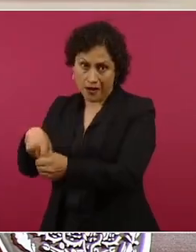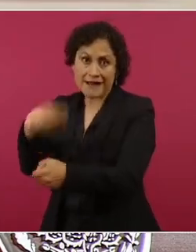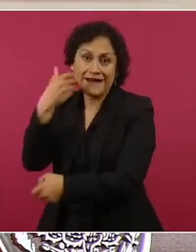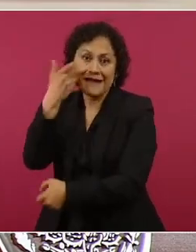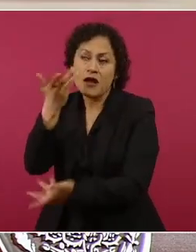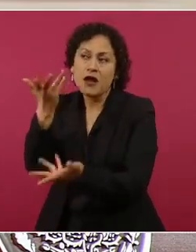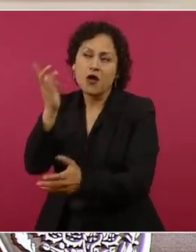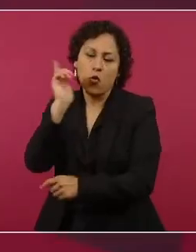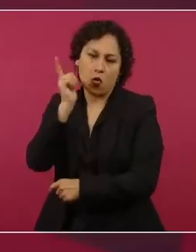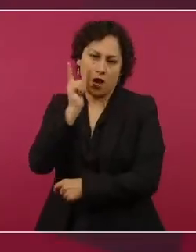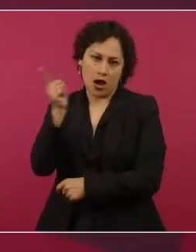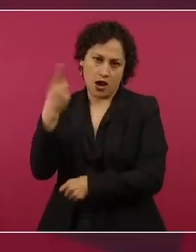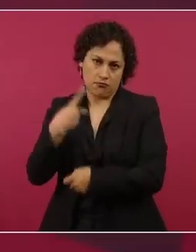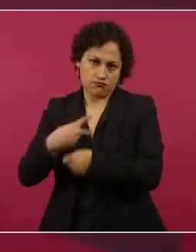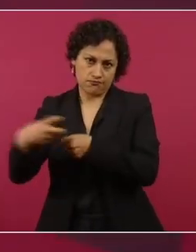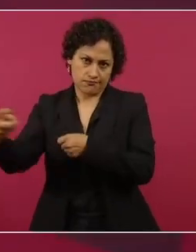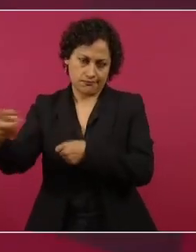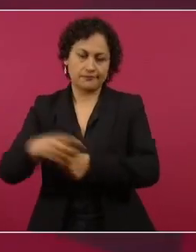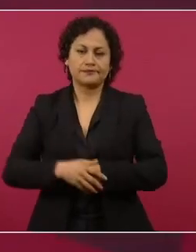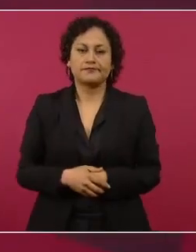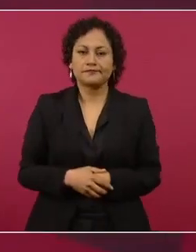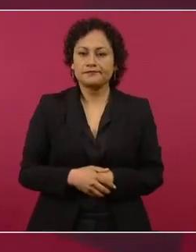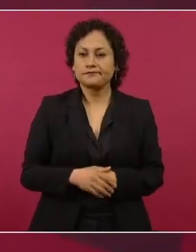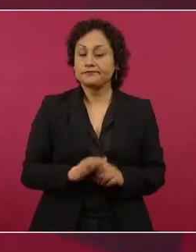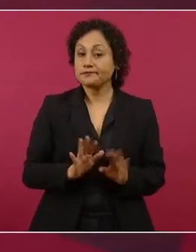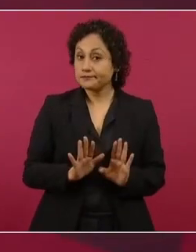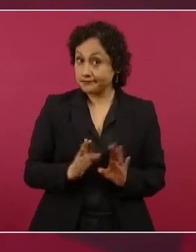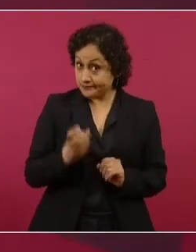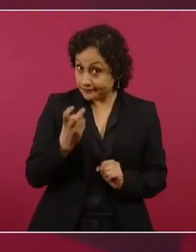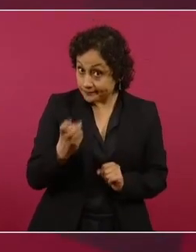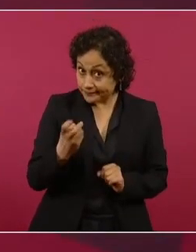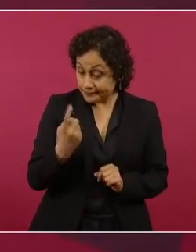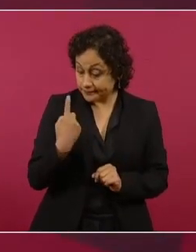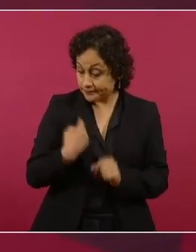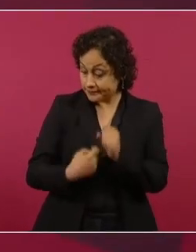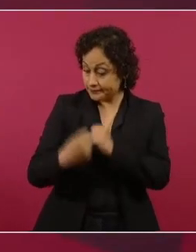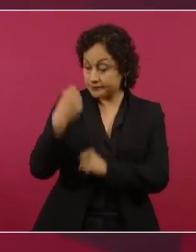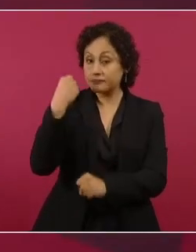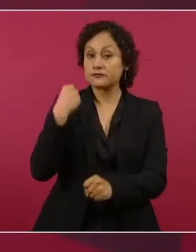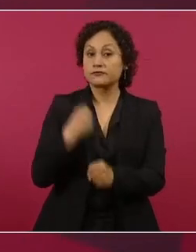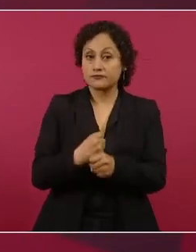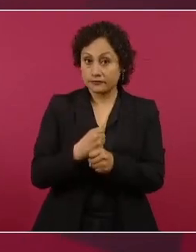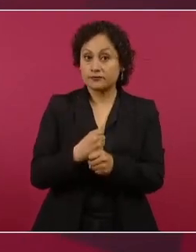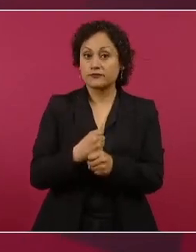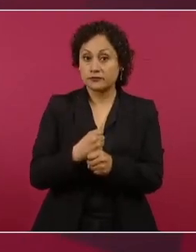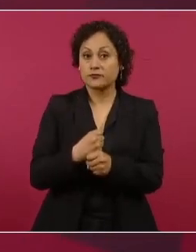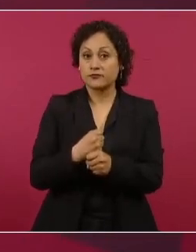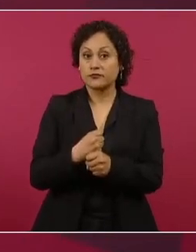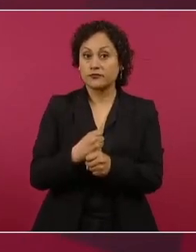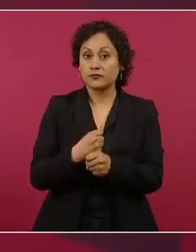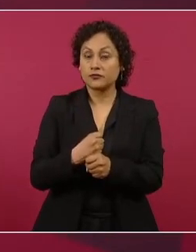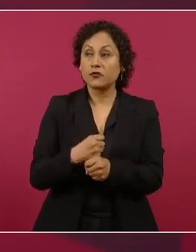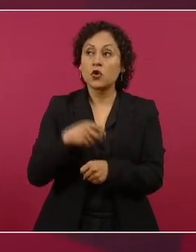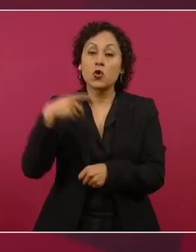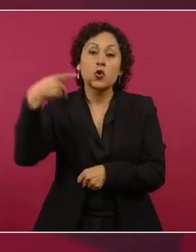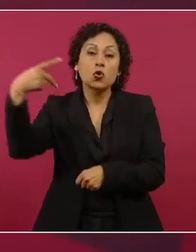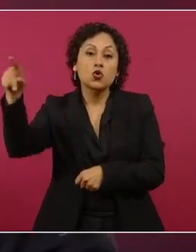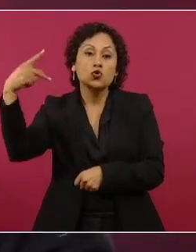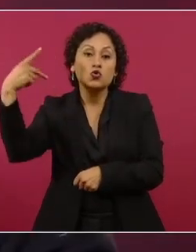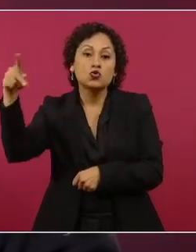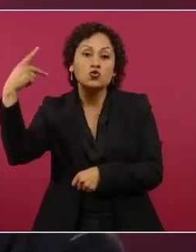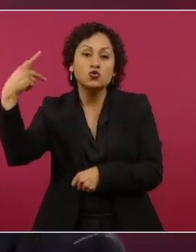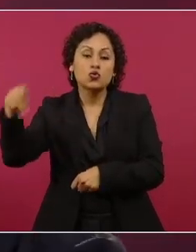Entonces, en los comienzos, que fue hace un año, nos mandaron a uno de sus estrellas, Roberto